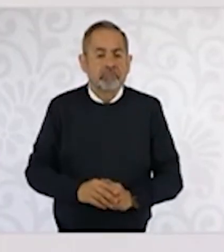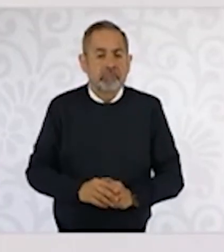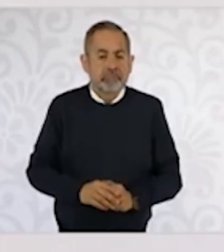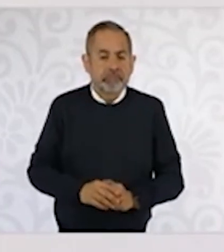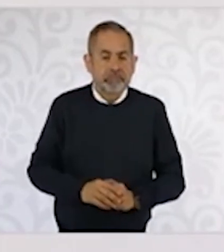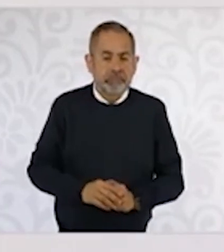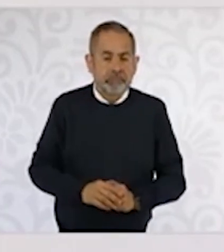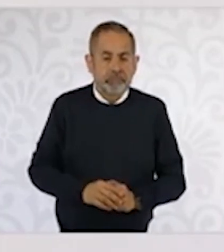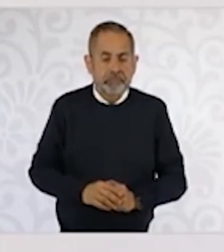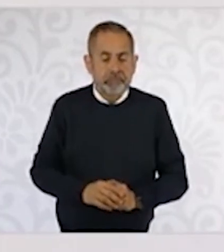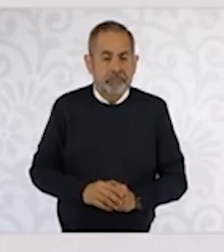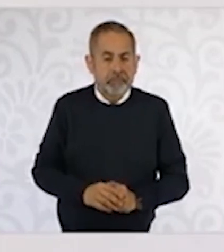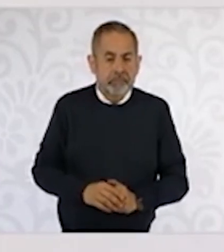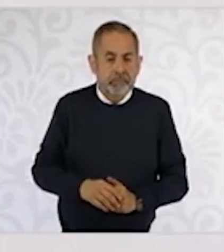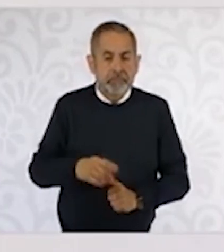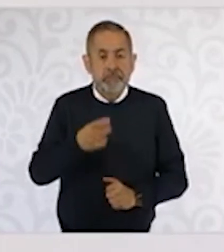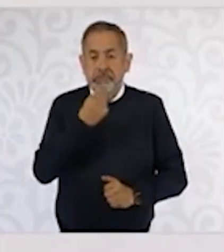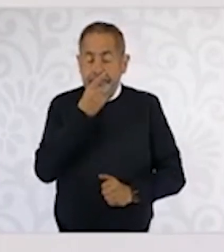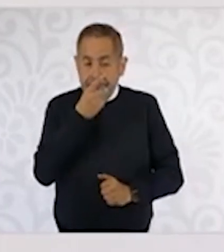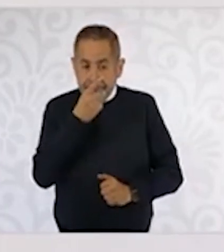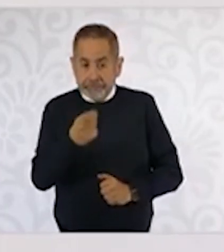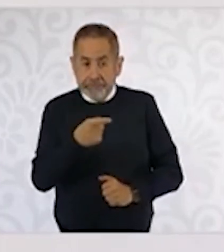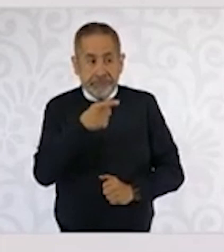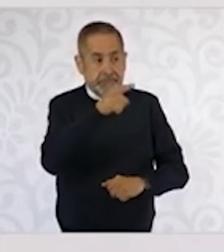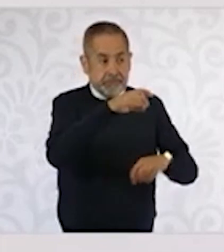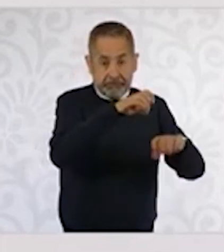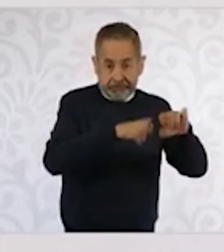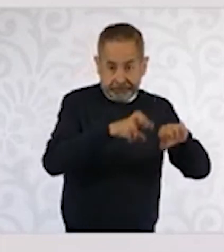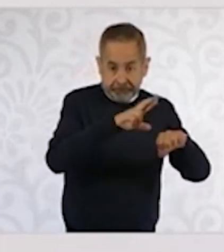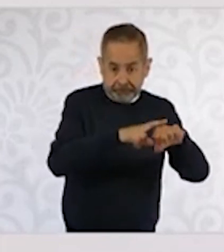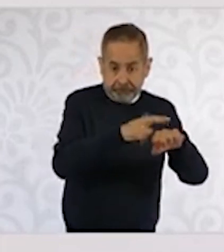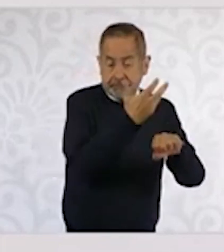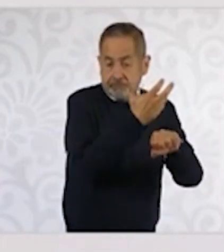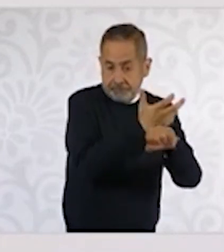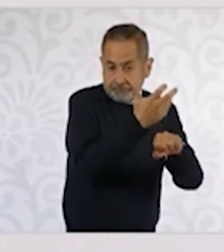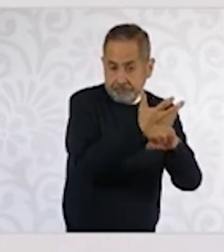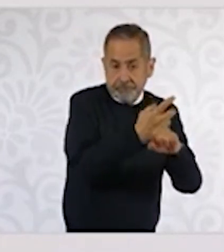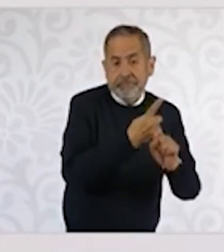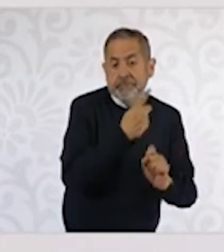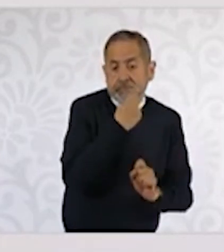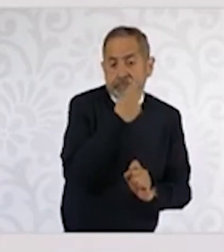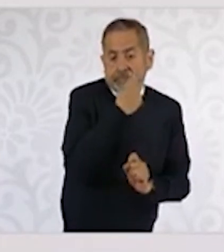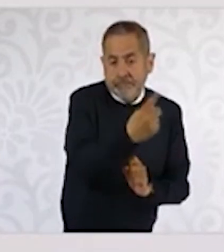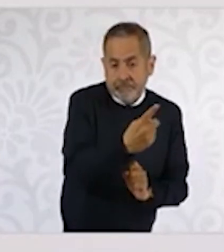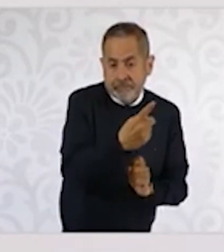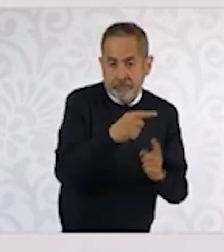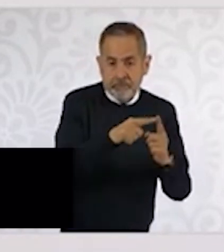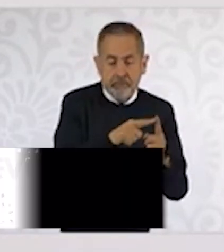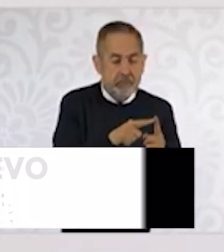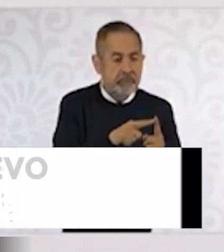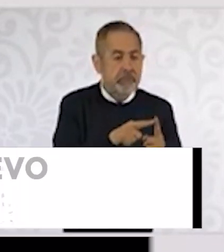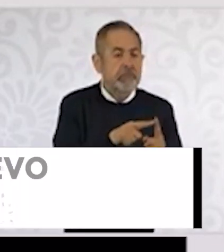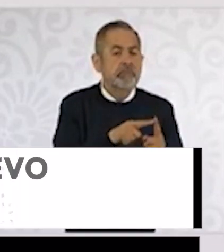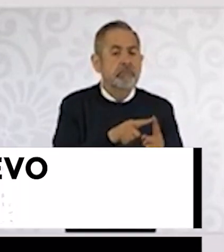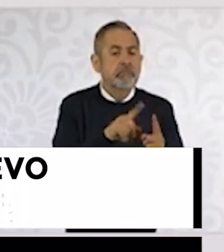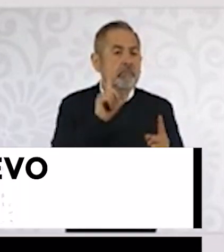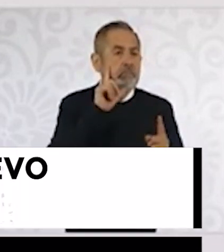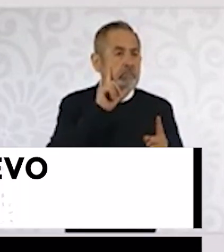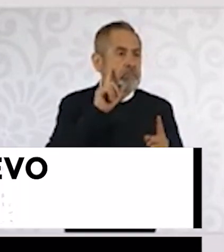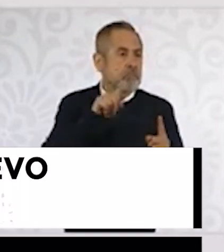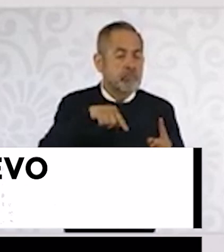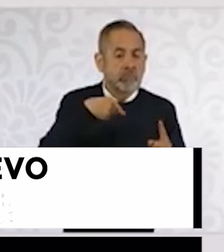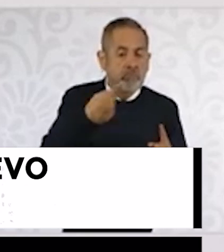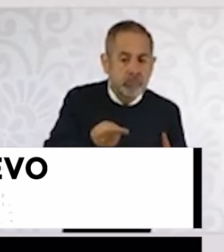tecnológicas para el gobierno federal para su mejor aprovechamiento y generar autonomía tecnológica, señaló su titular José Antonio Peña Merino desde el